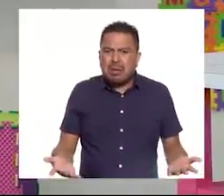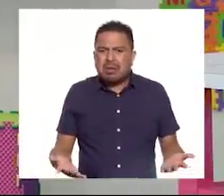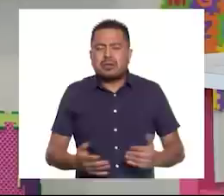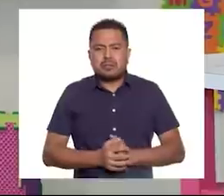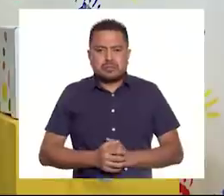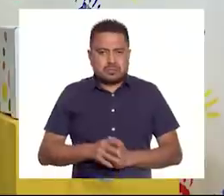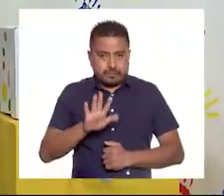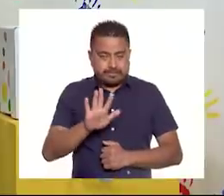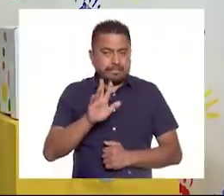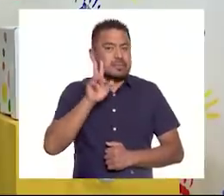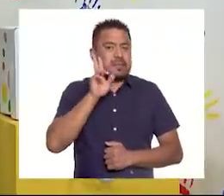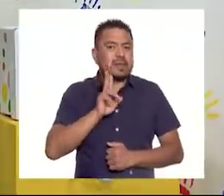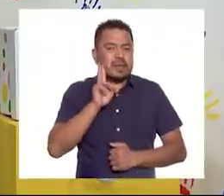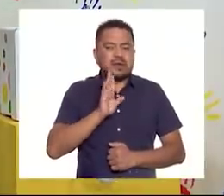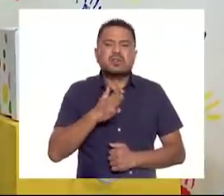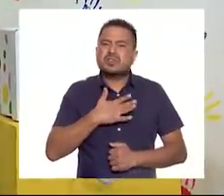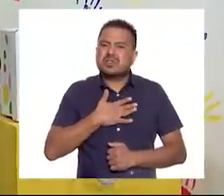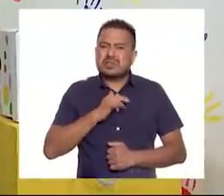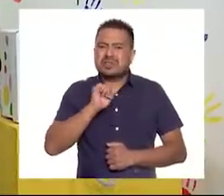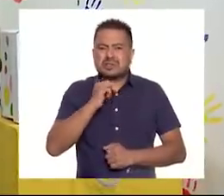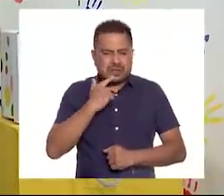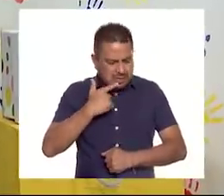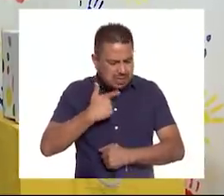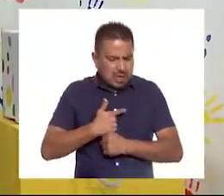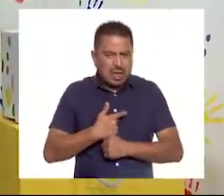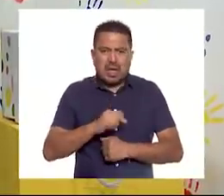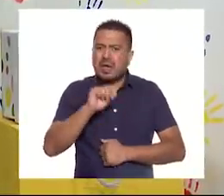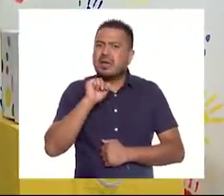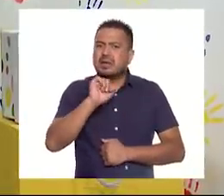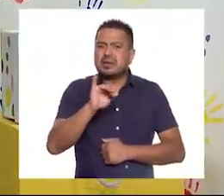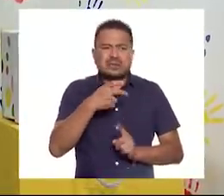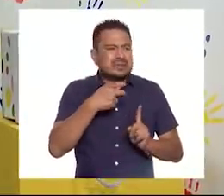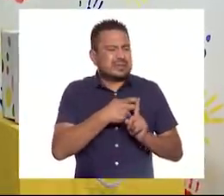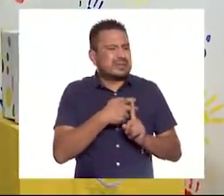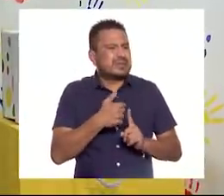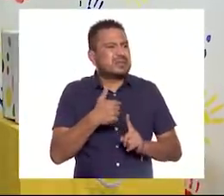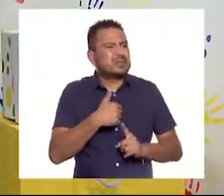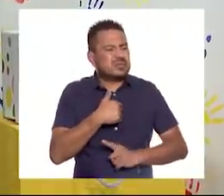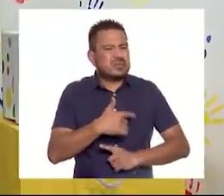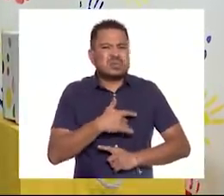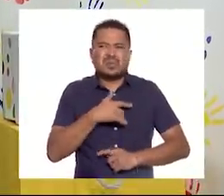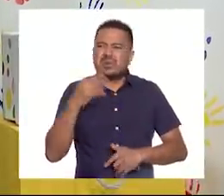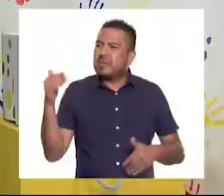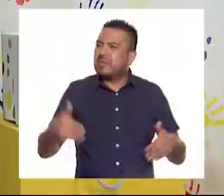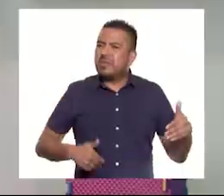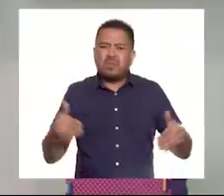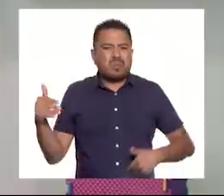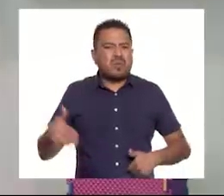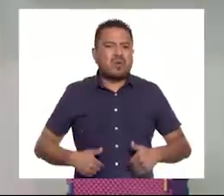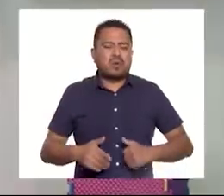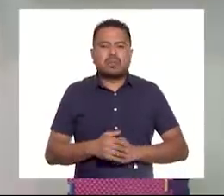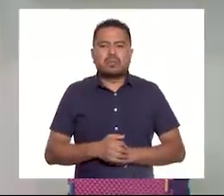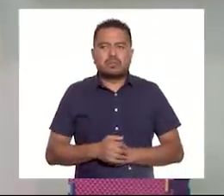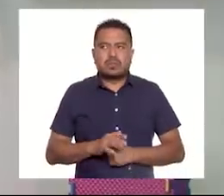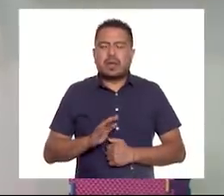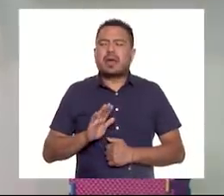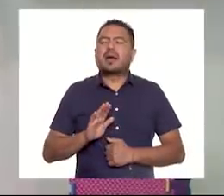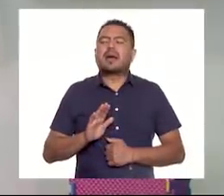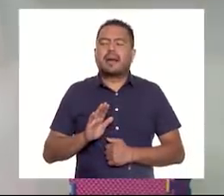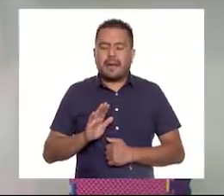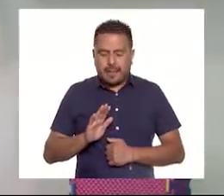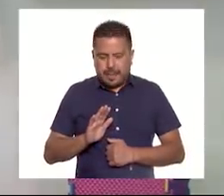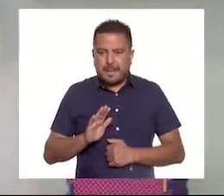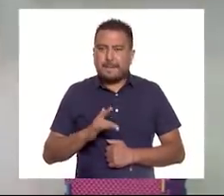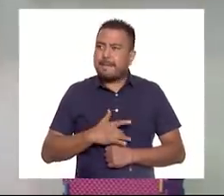A ver. No, pero yo sí las veo. O sea, yo sí las veo y eso me incomoda, ¿no? Ah, ¿estás